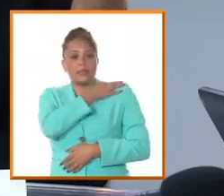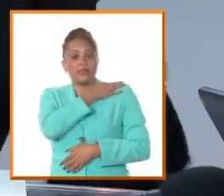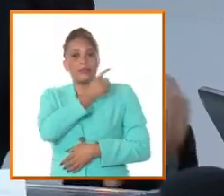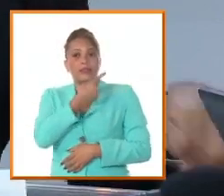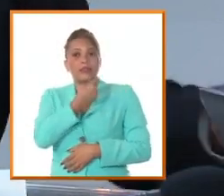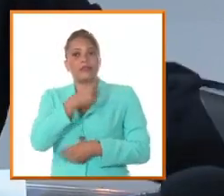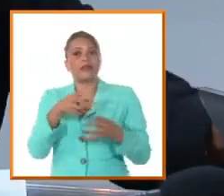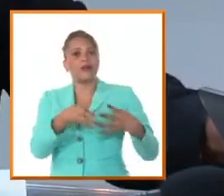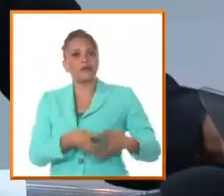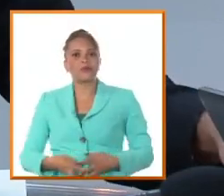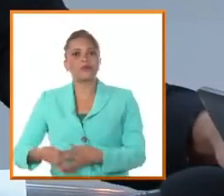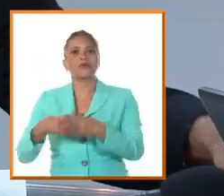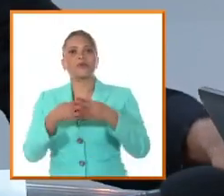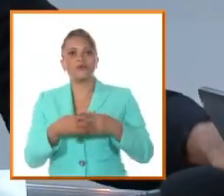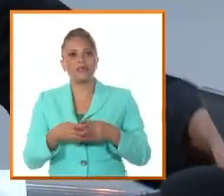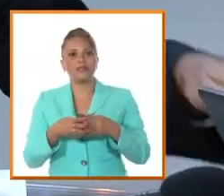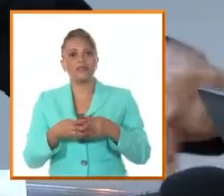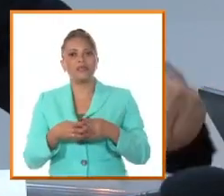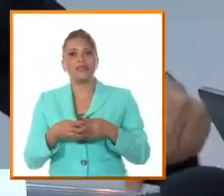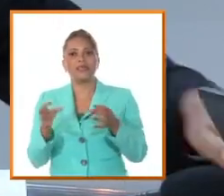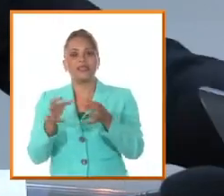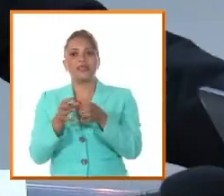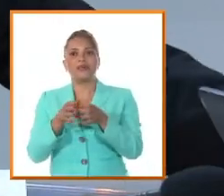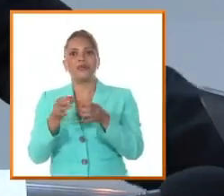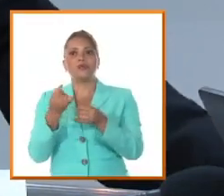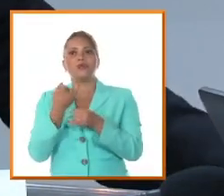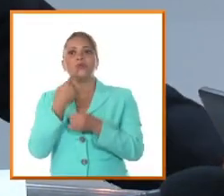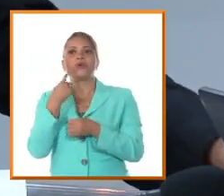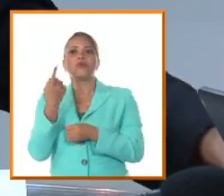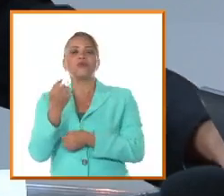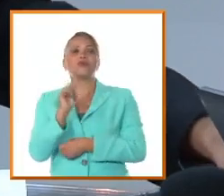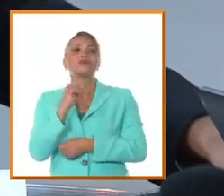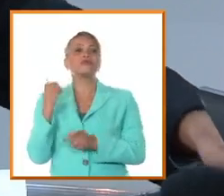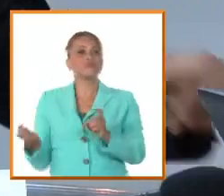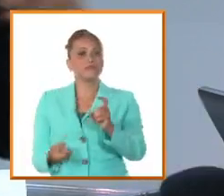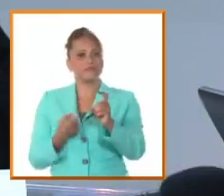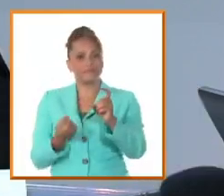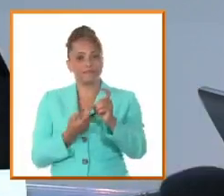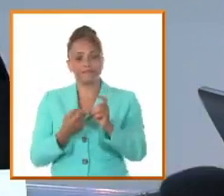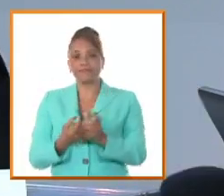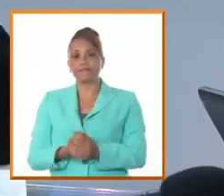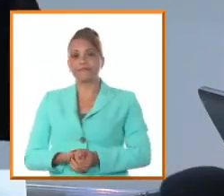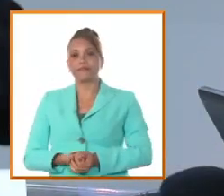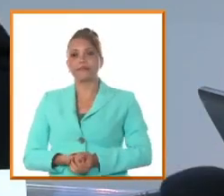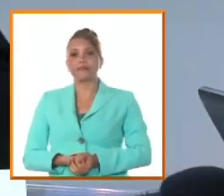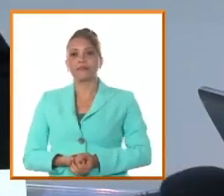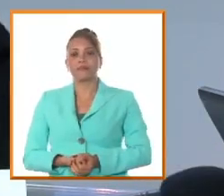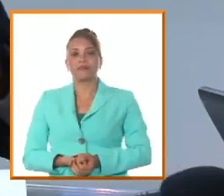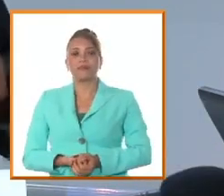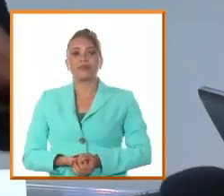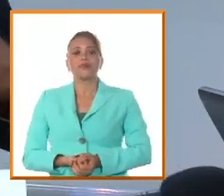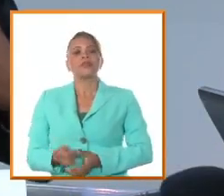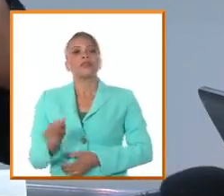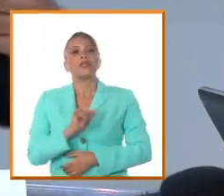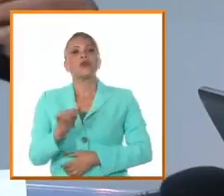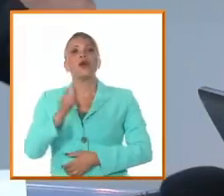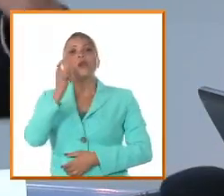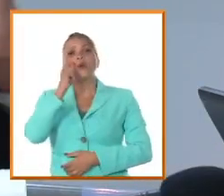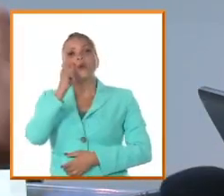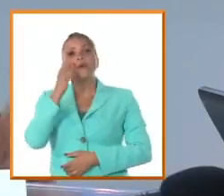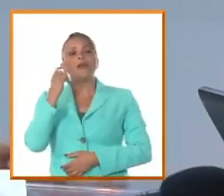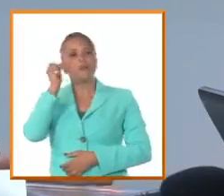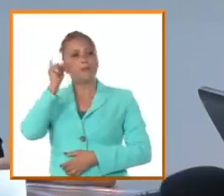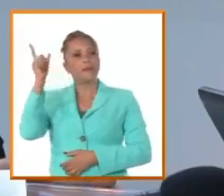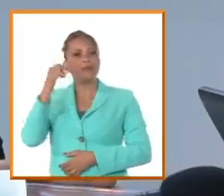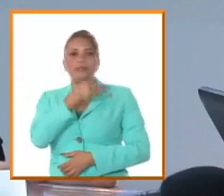Unidos del ejército independentista perdón abolicionista y eran abolicionistas pero eran hombres de una